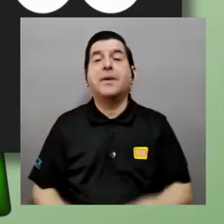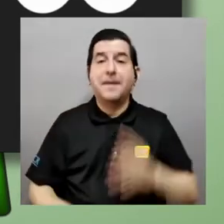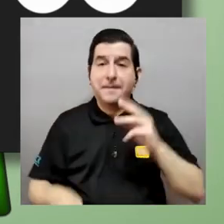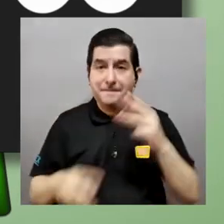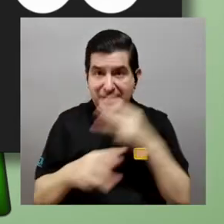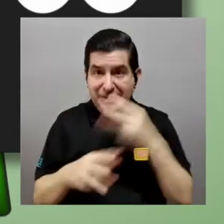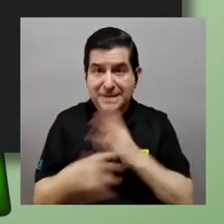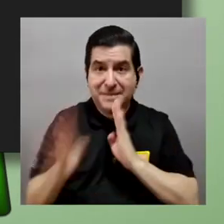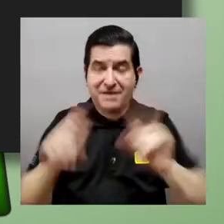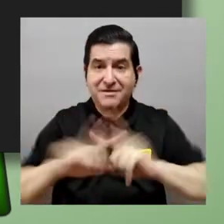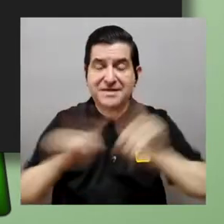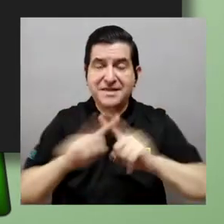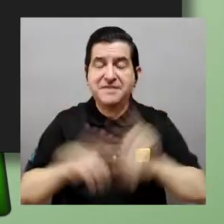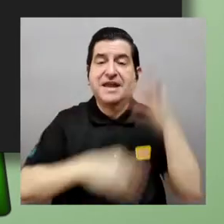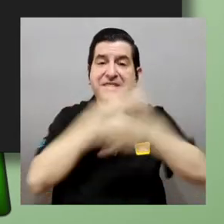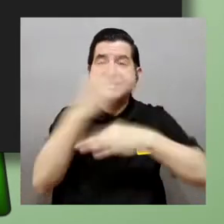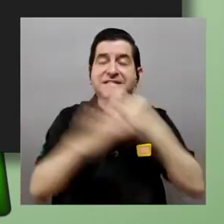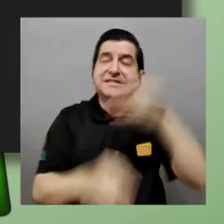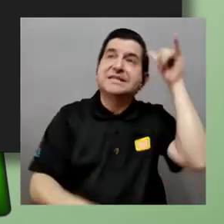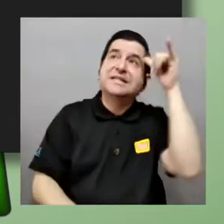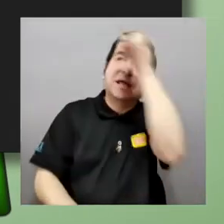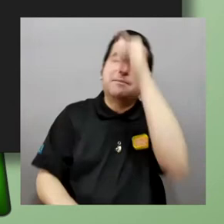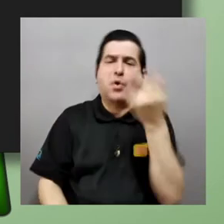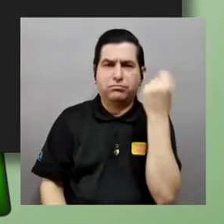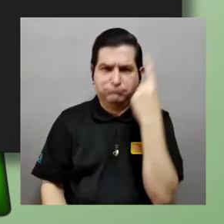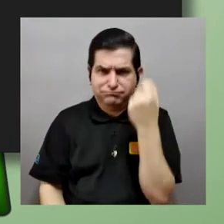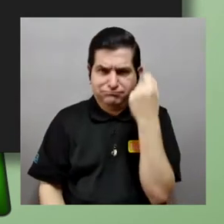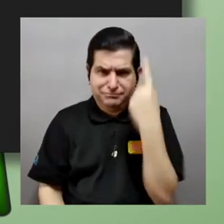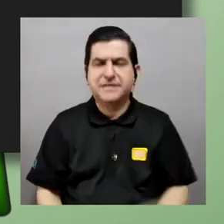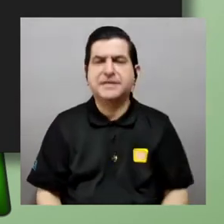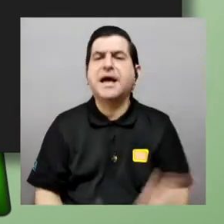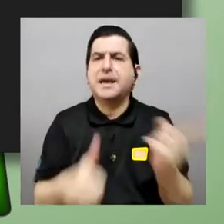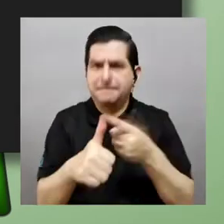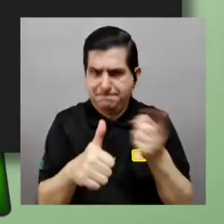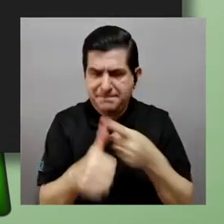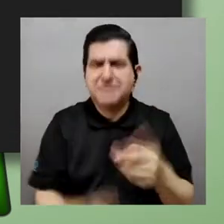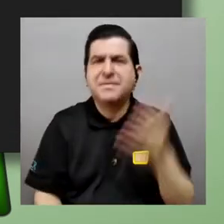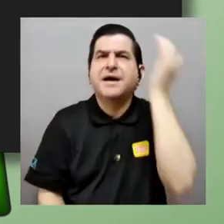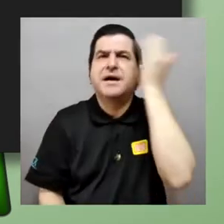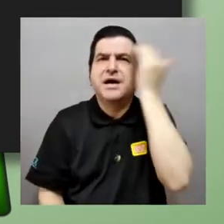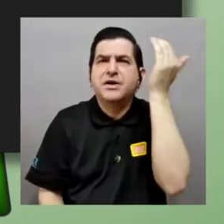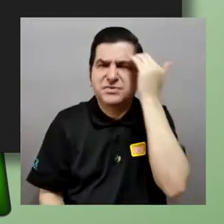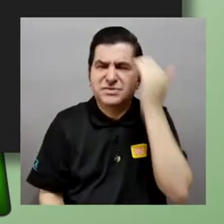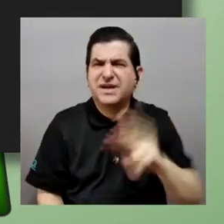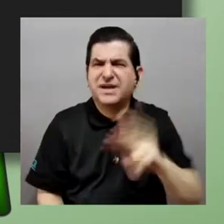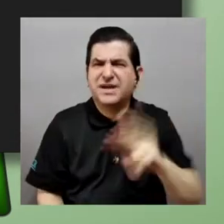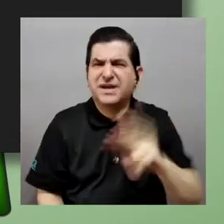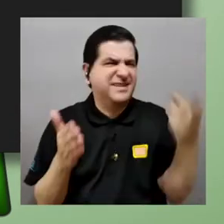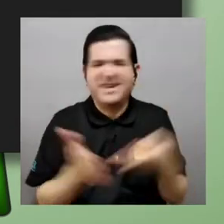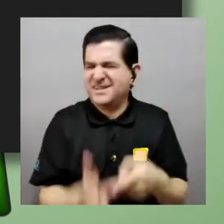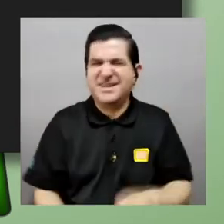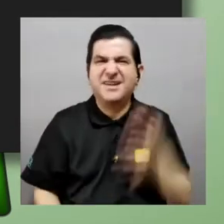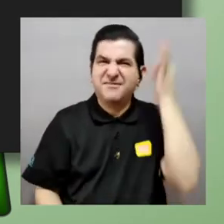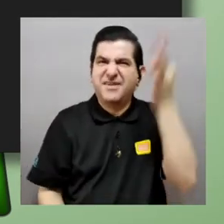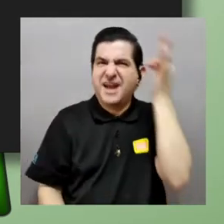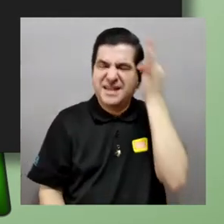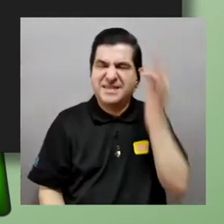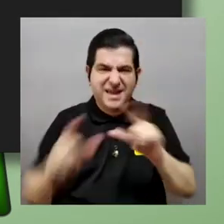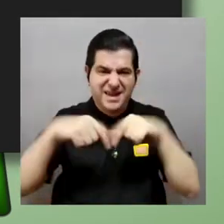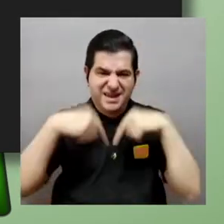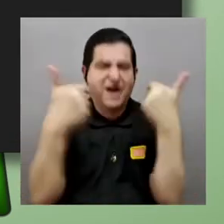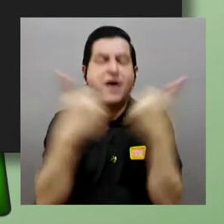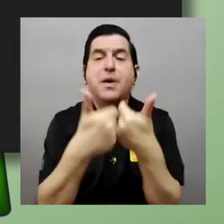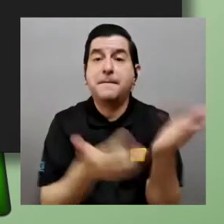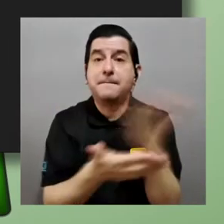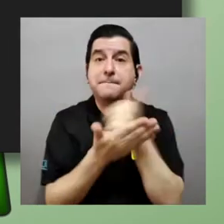matemáticamente hablando de infinitos de diferentes tamaños para poder entender eso primero tenemos que saber un poquito qué es esto de la teoría de